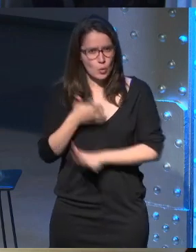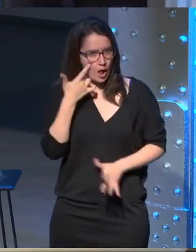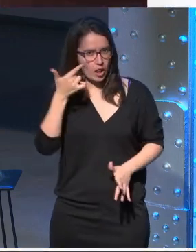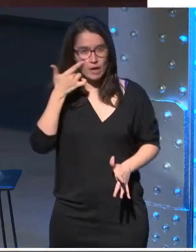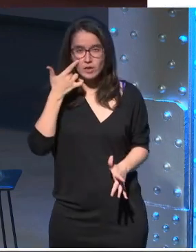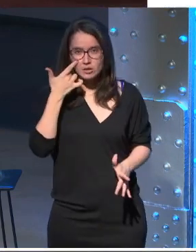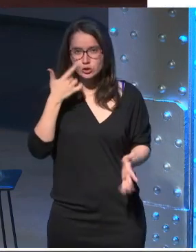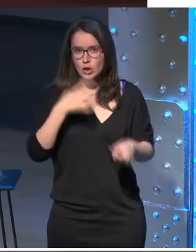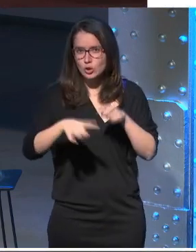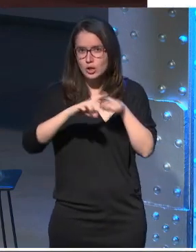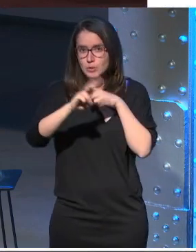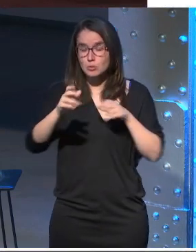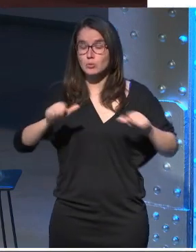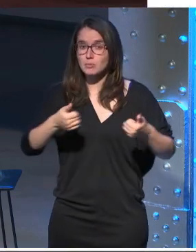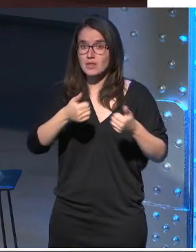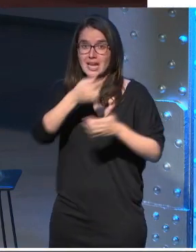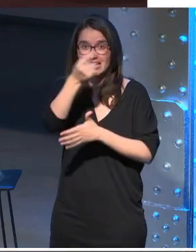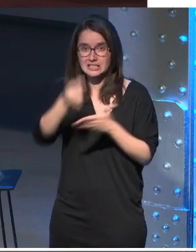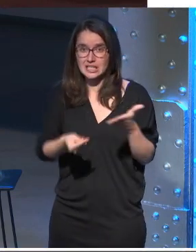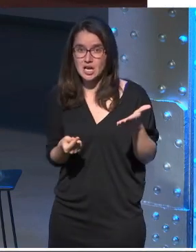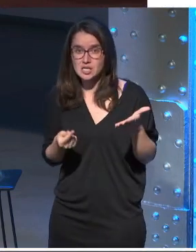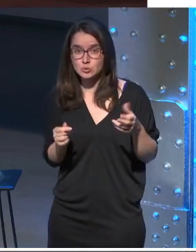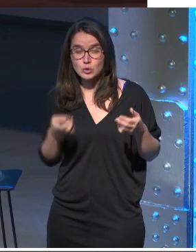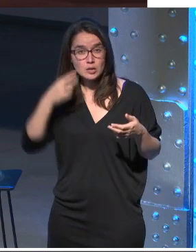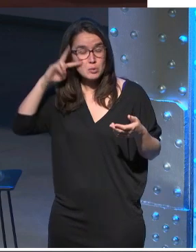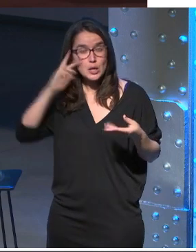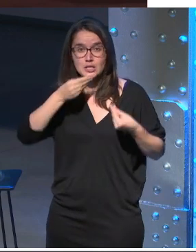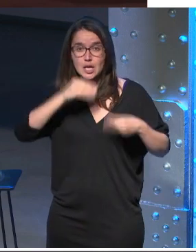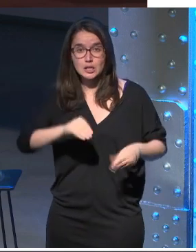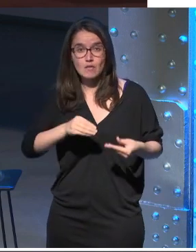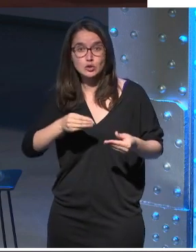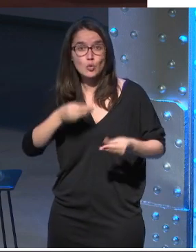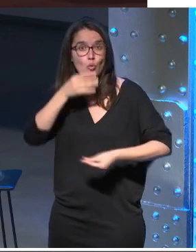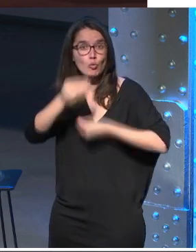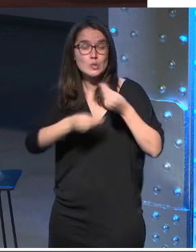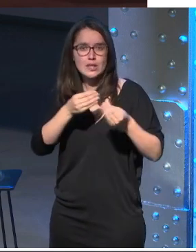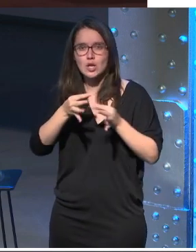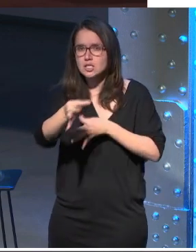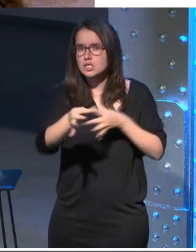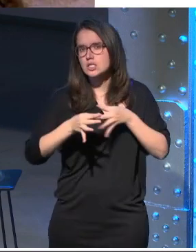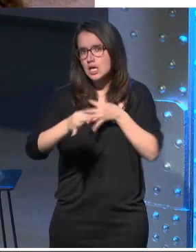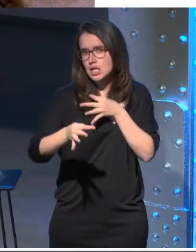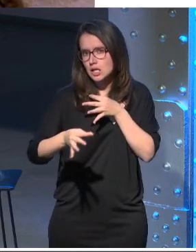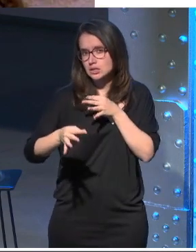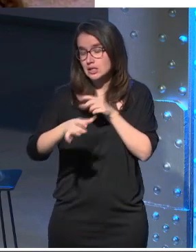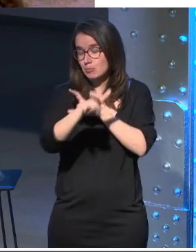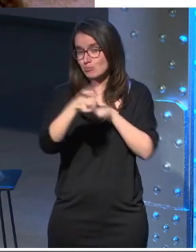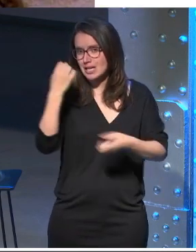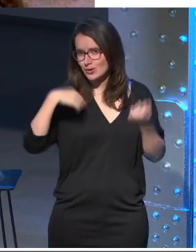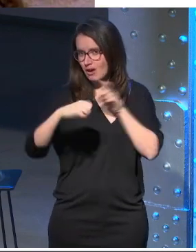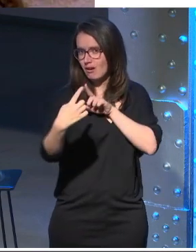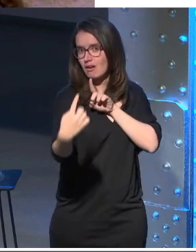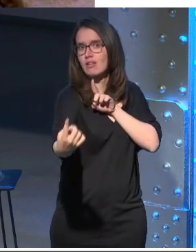es otro de elementos con los cuales podemos empezar a diseñar experiencias narrativas utilizando esas distancias entre personajes